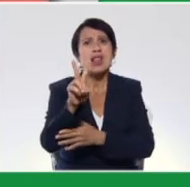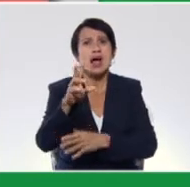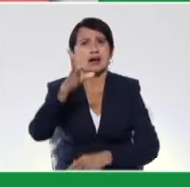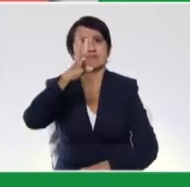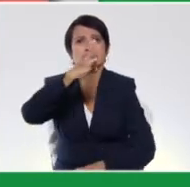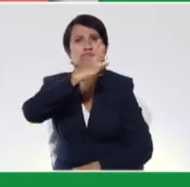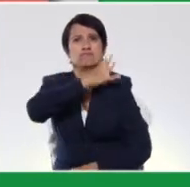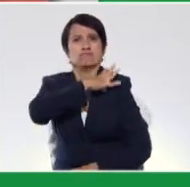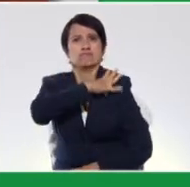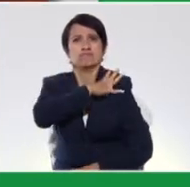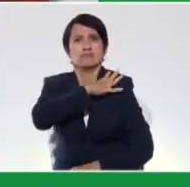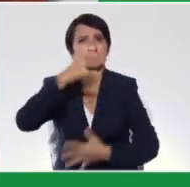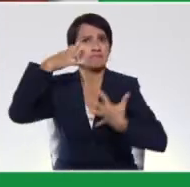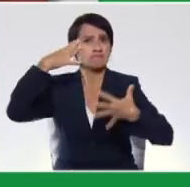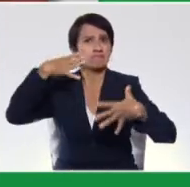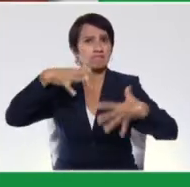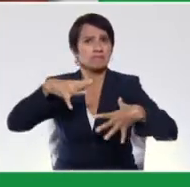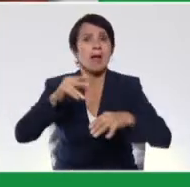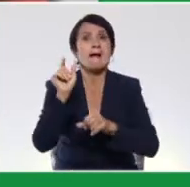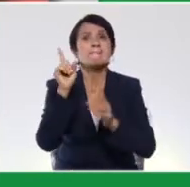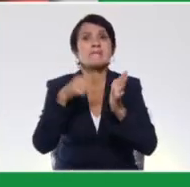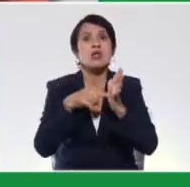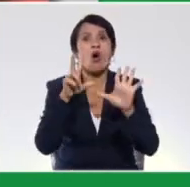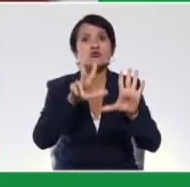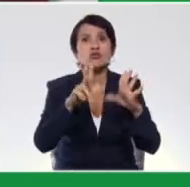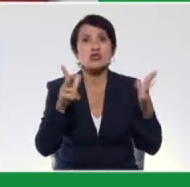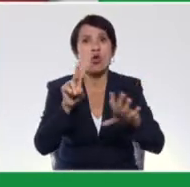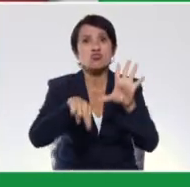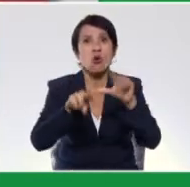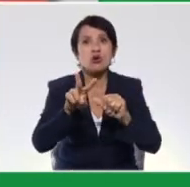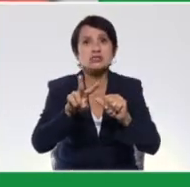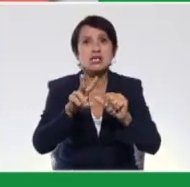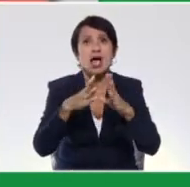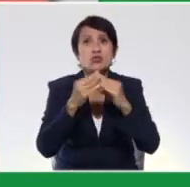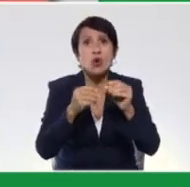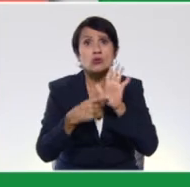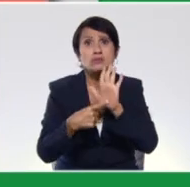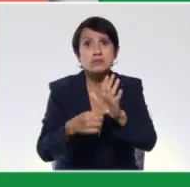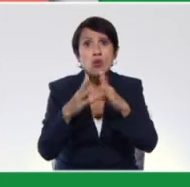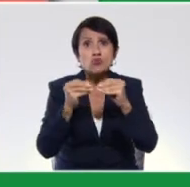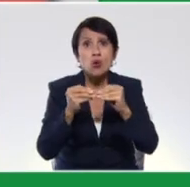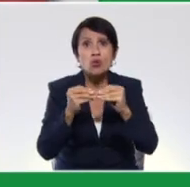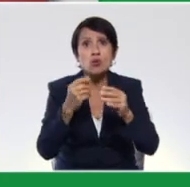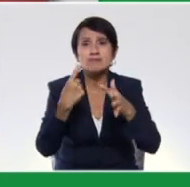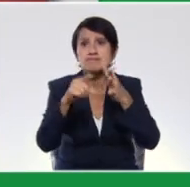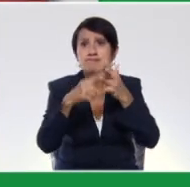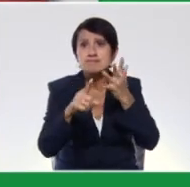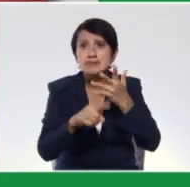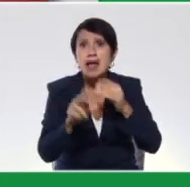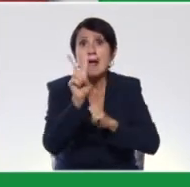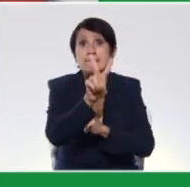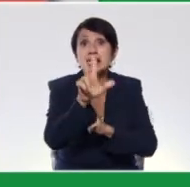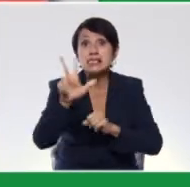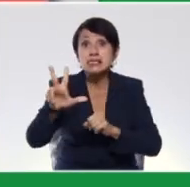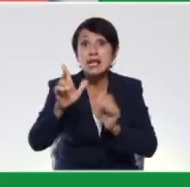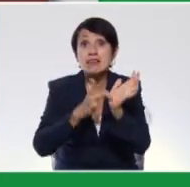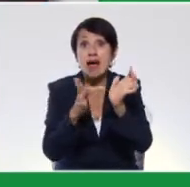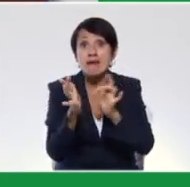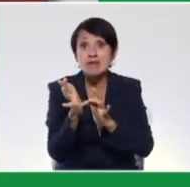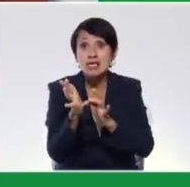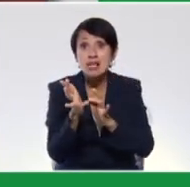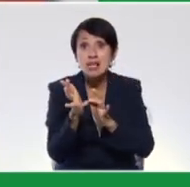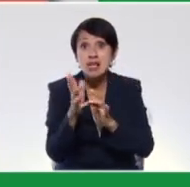generalísimo de los ejércitos 1812. Pese a la oposición de los mantuanos, el 23 de abril de